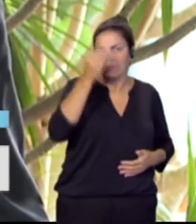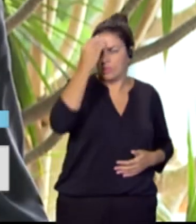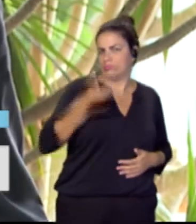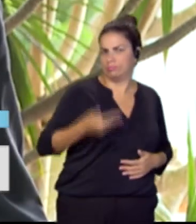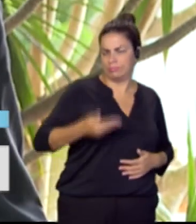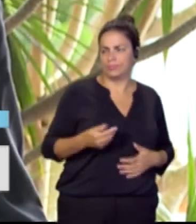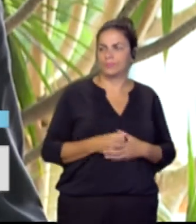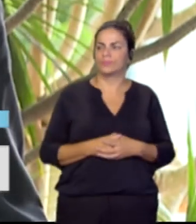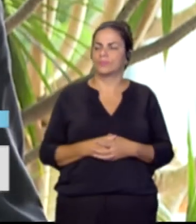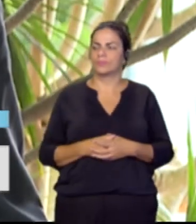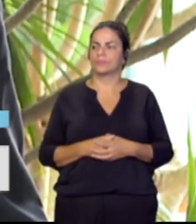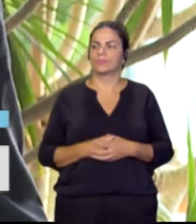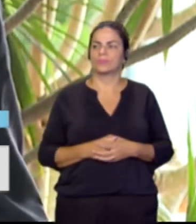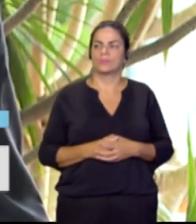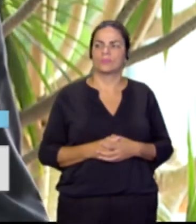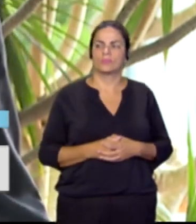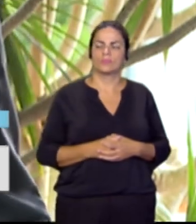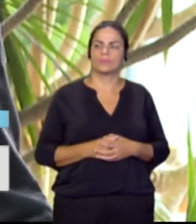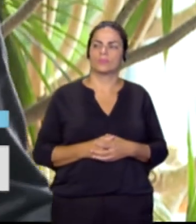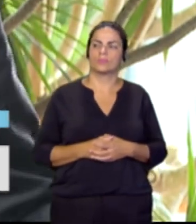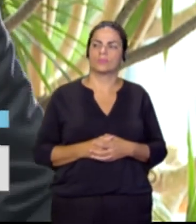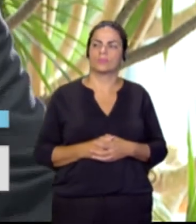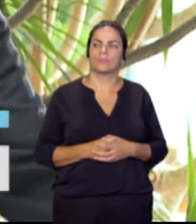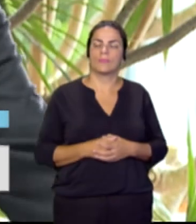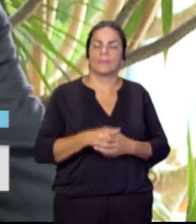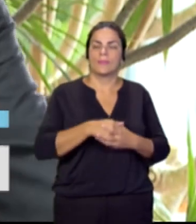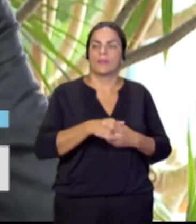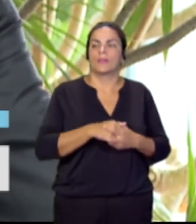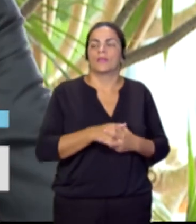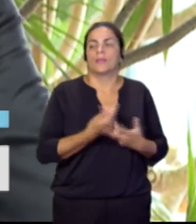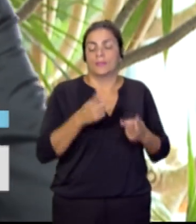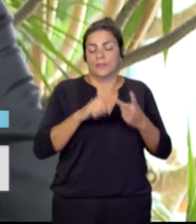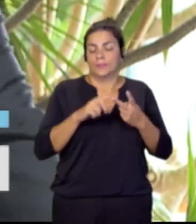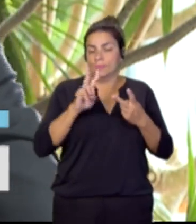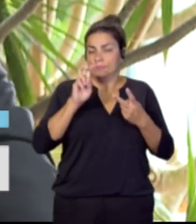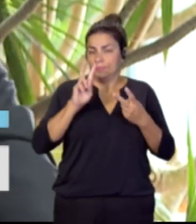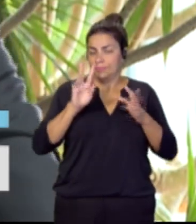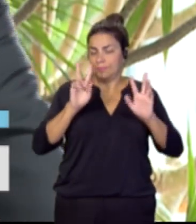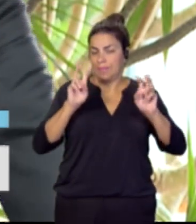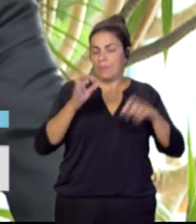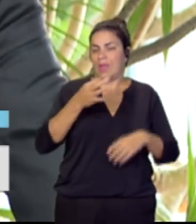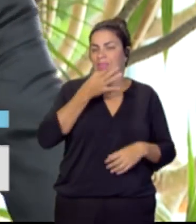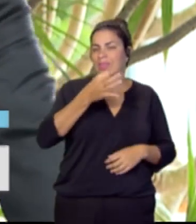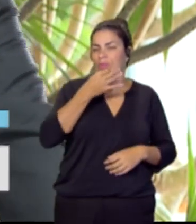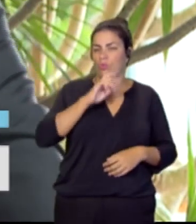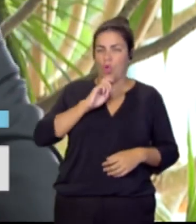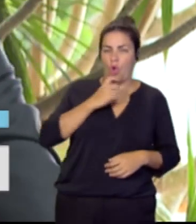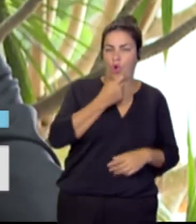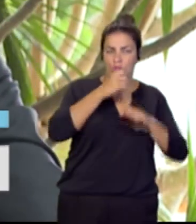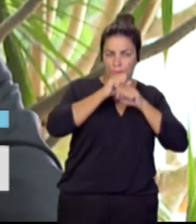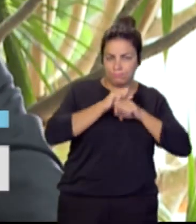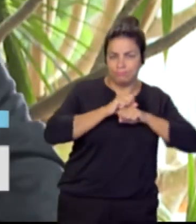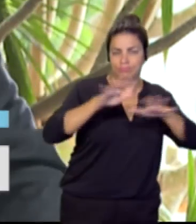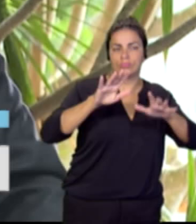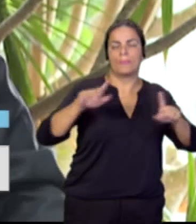sobre el discurso, los discursos de odio y